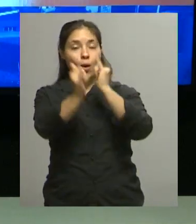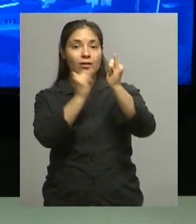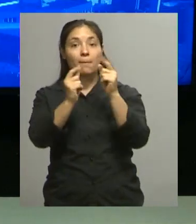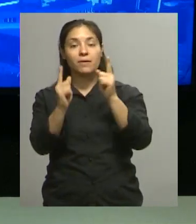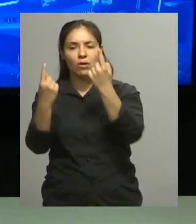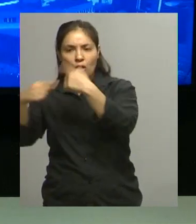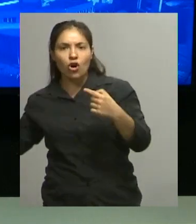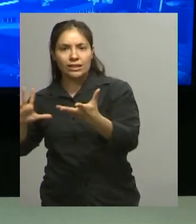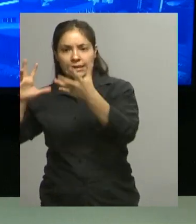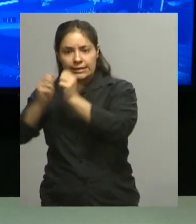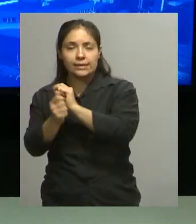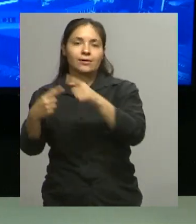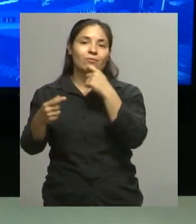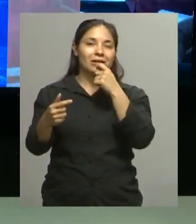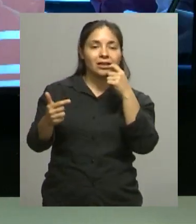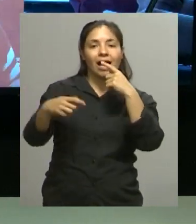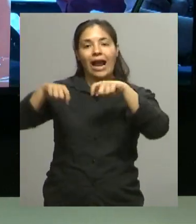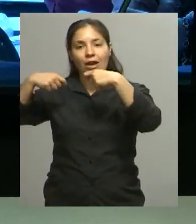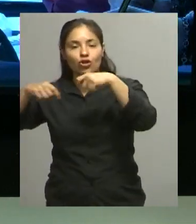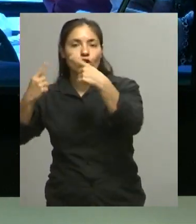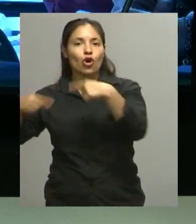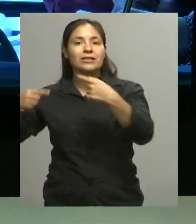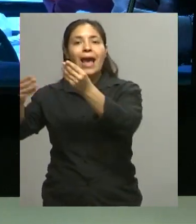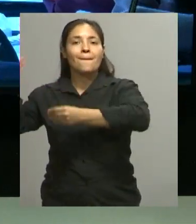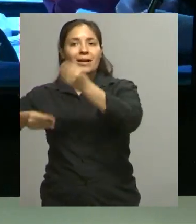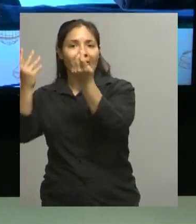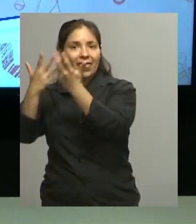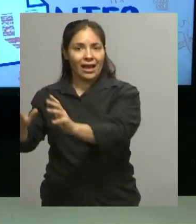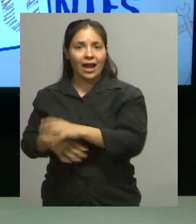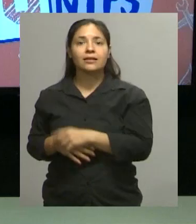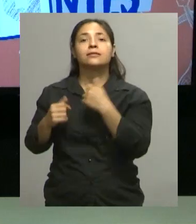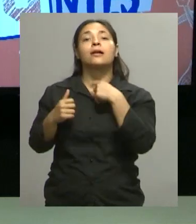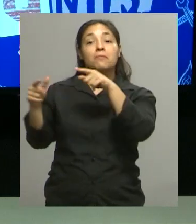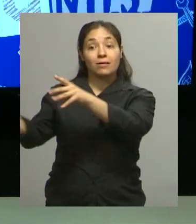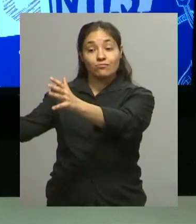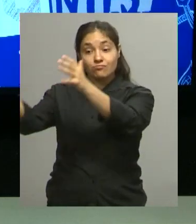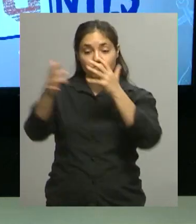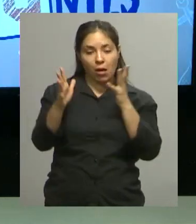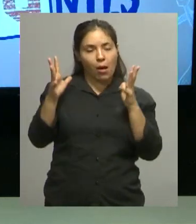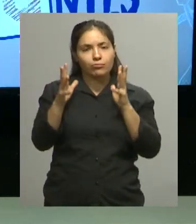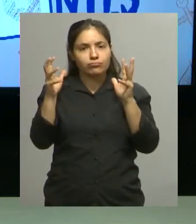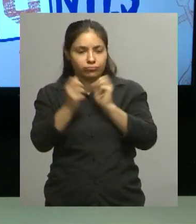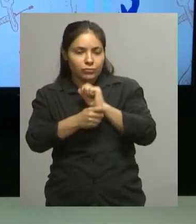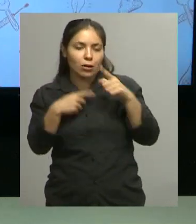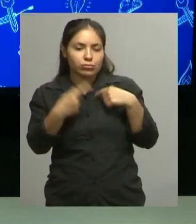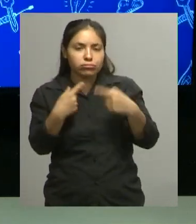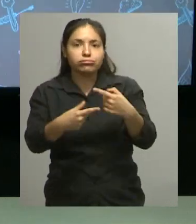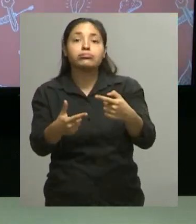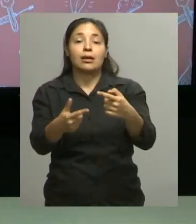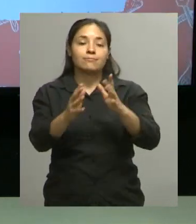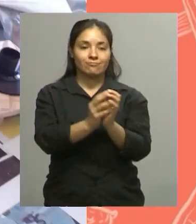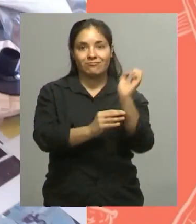reciclables, cartón descarte de una empresa que es OSB el material y descarte de otra empresa que son los corchos